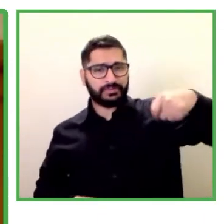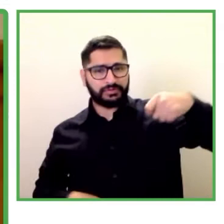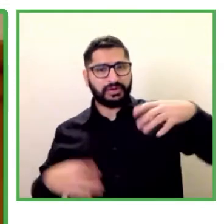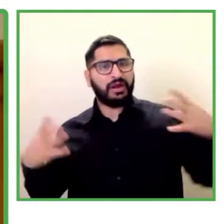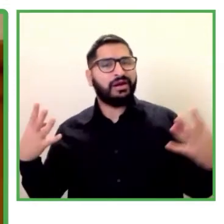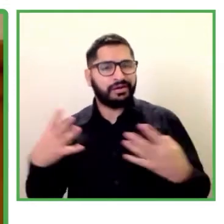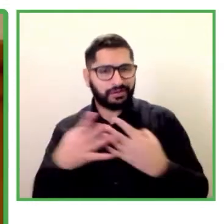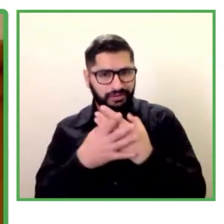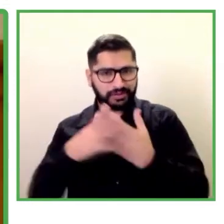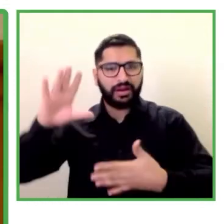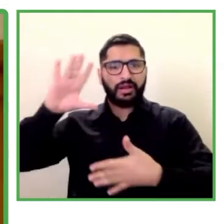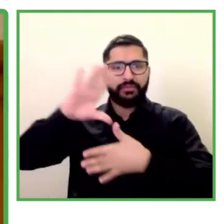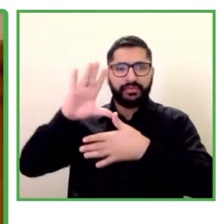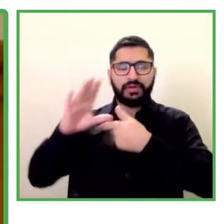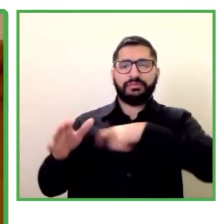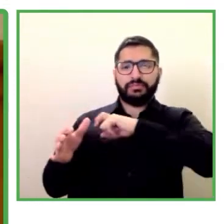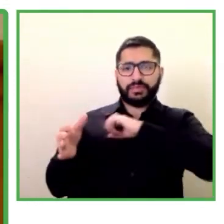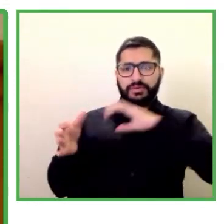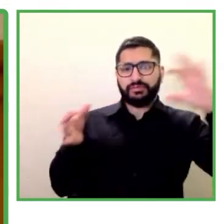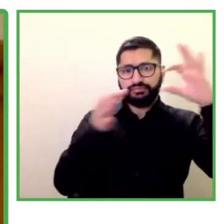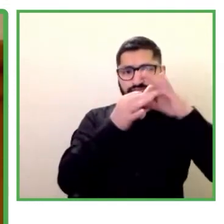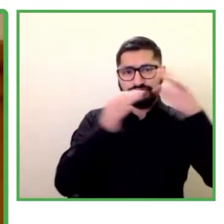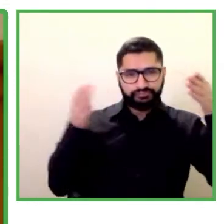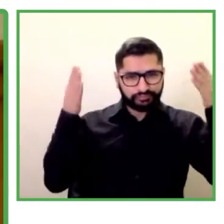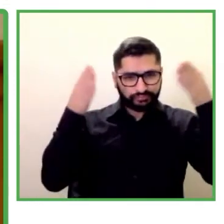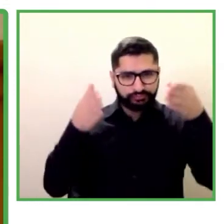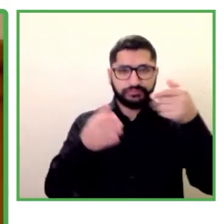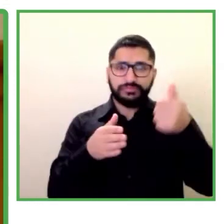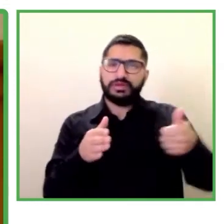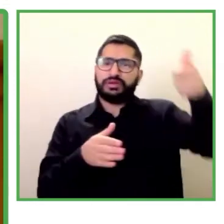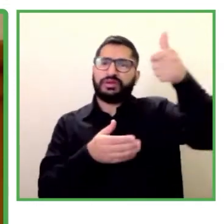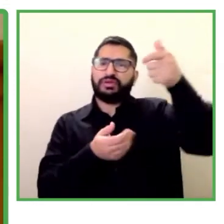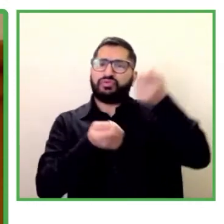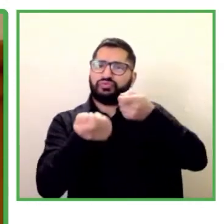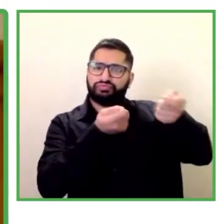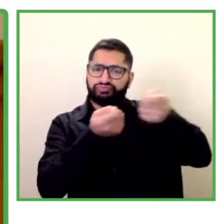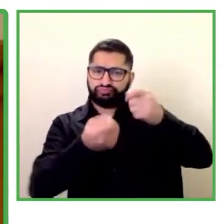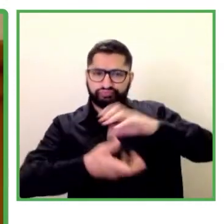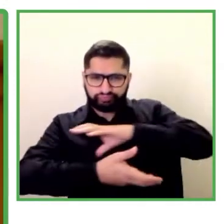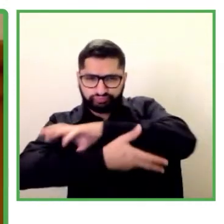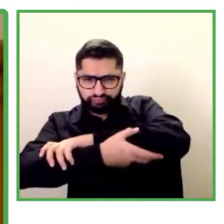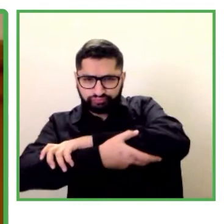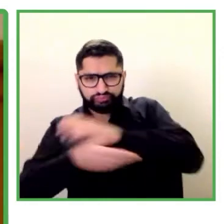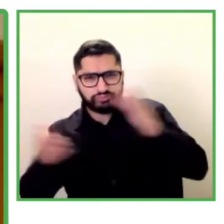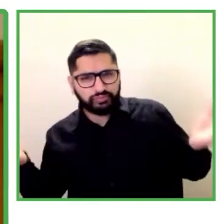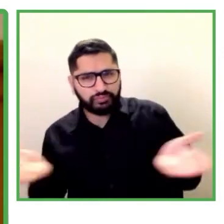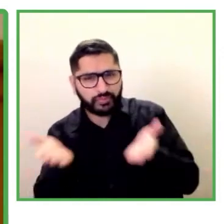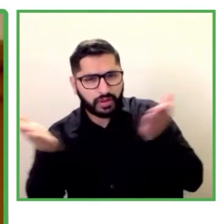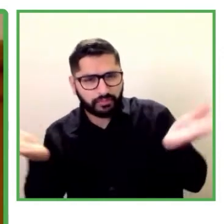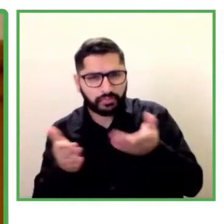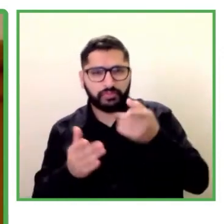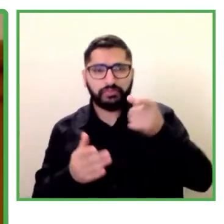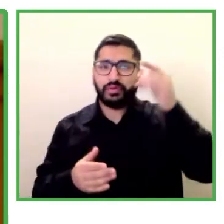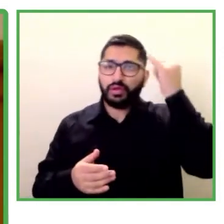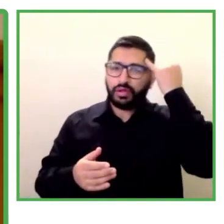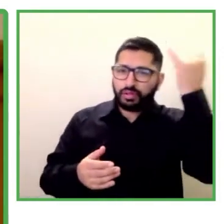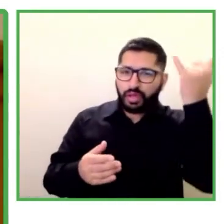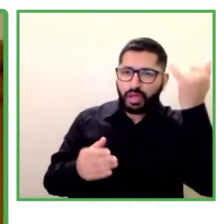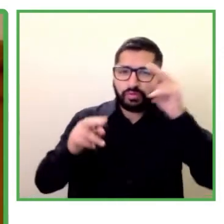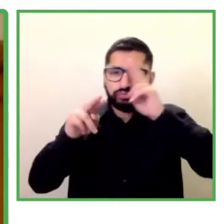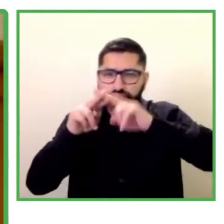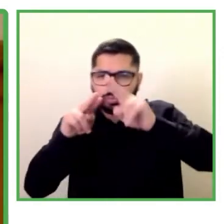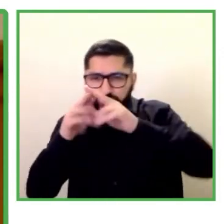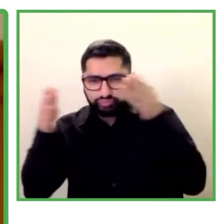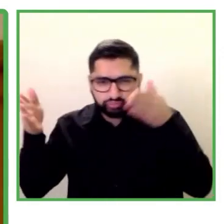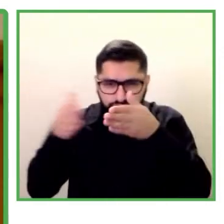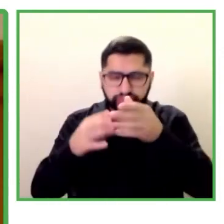Alianza Entrale que es una iniciativa del Consejo Mexicano de Negocios una iniciativa que busca la inclusión laboral de personas con discapacidad y